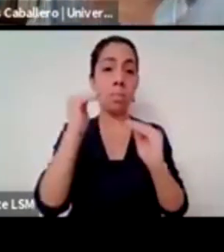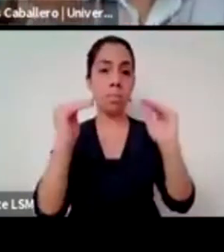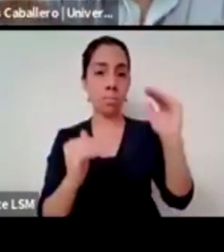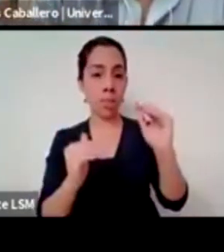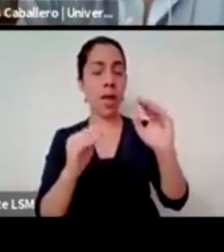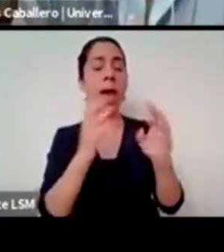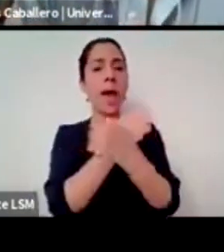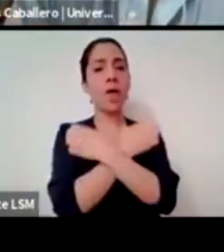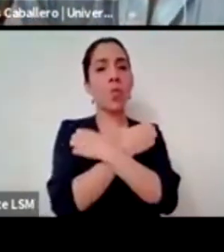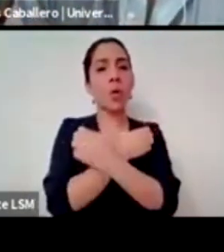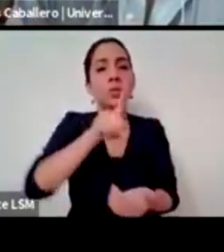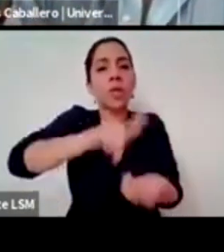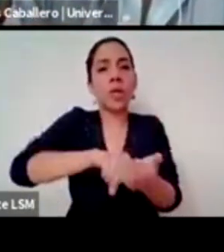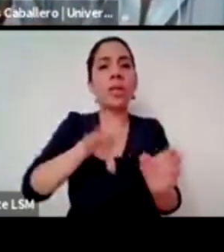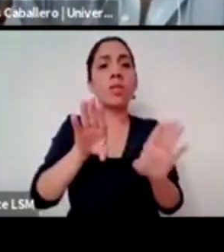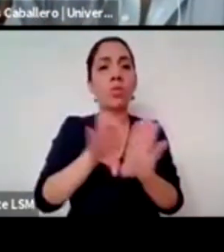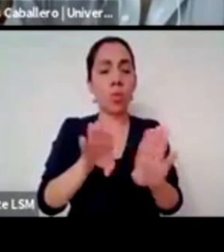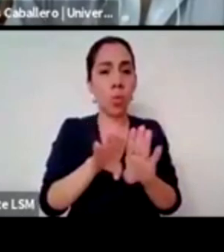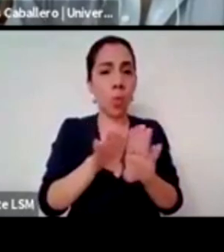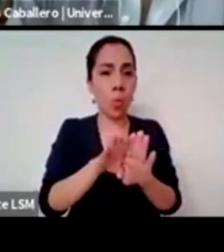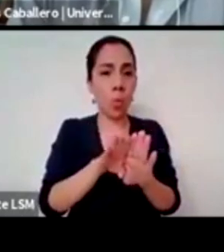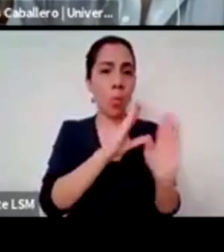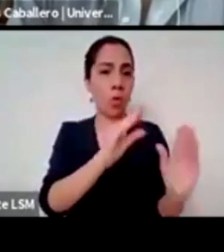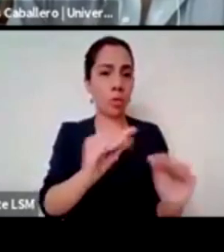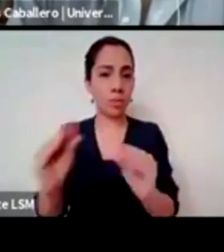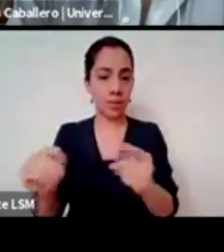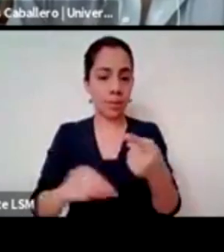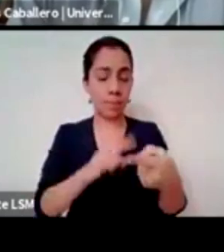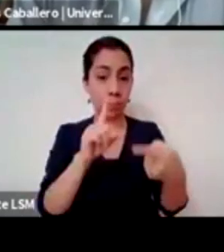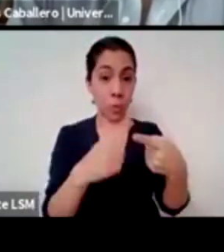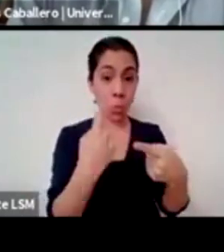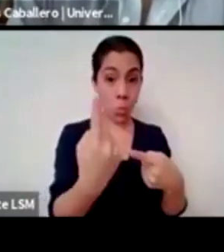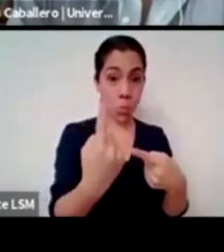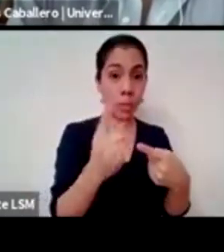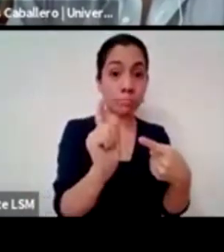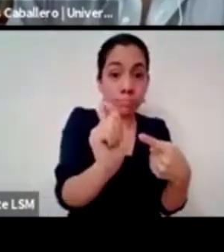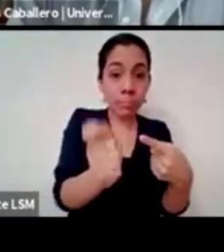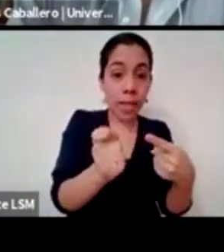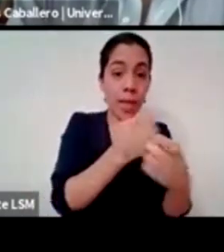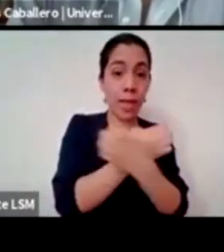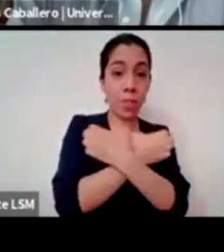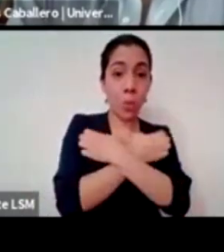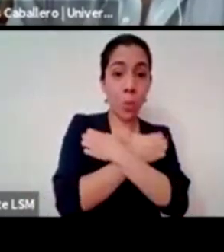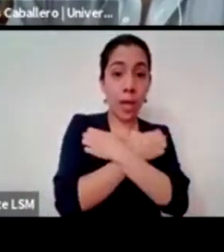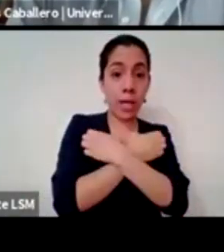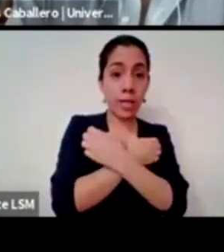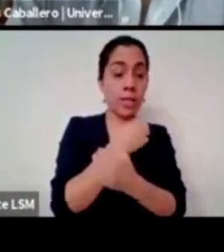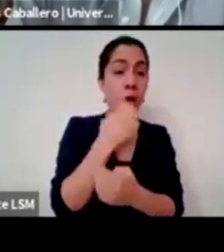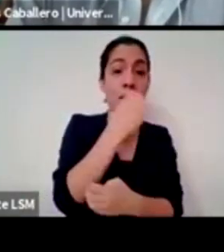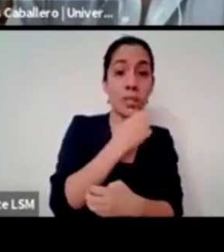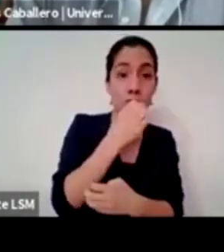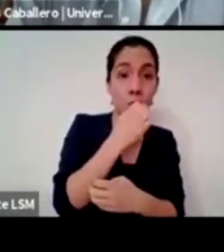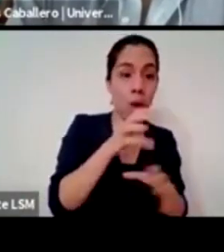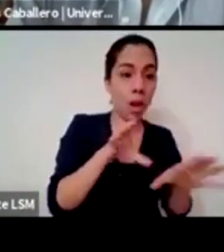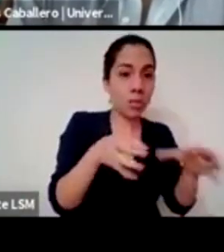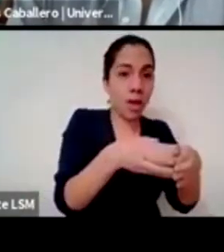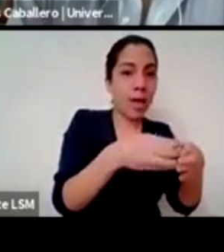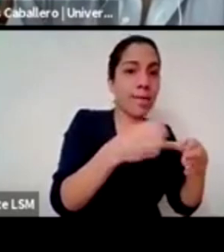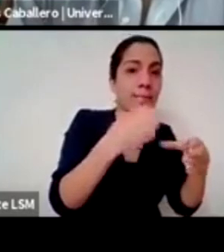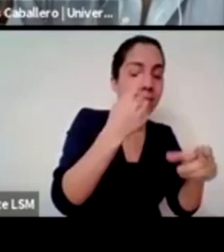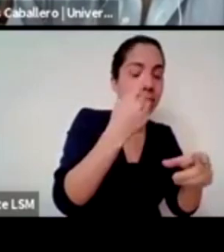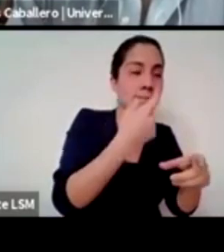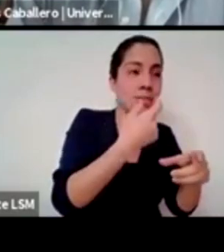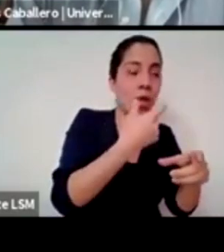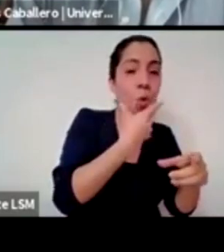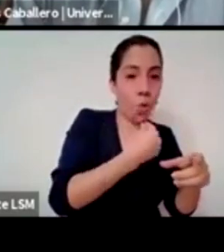una la educación segregada es decir que colegios para niños colegios para